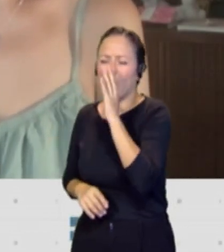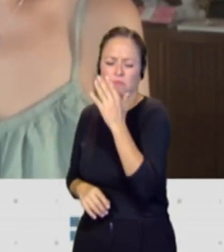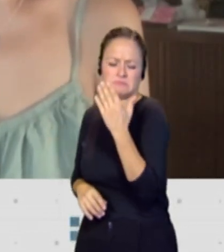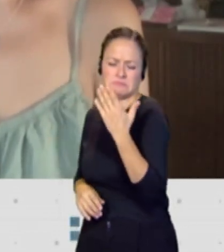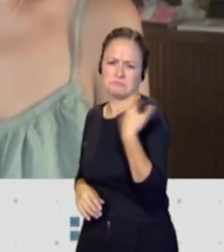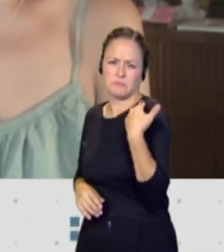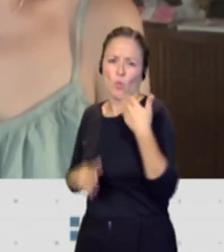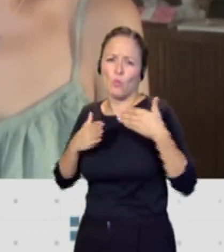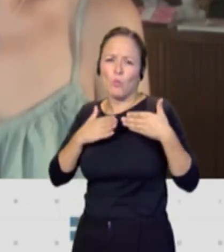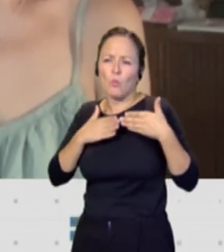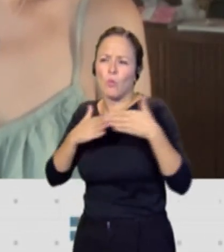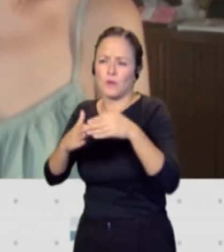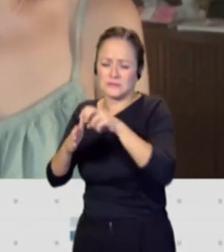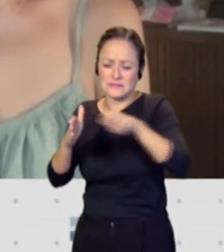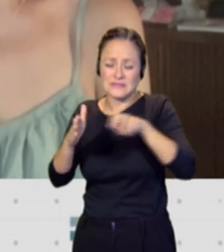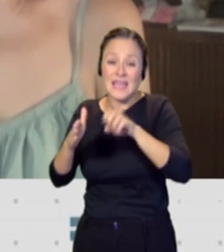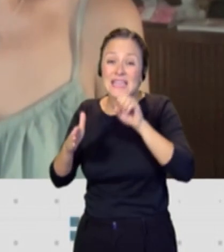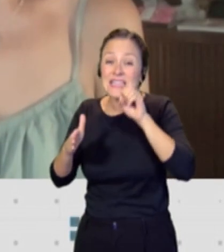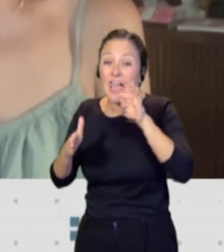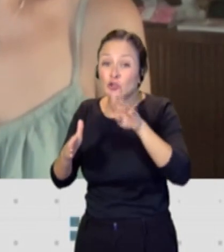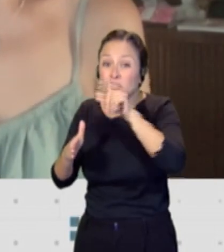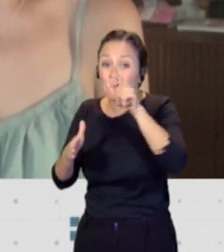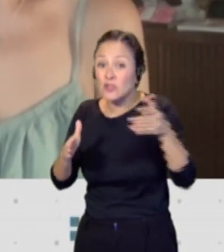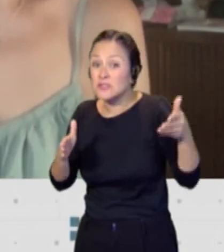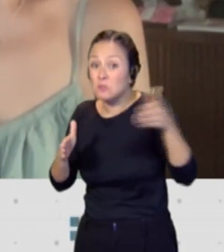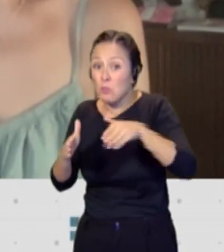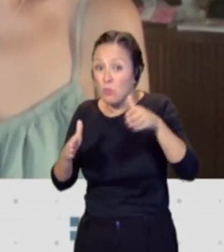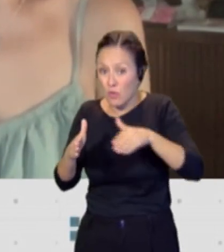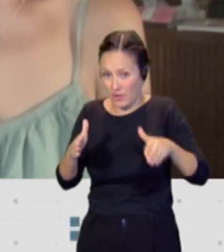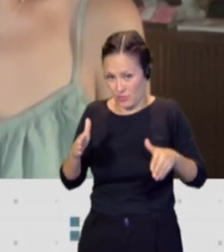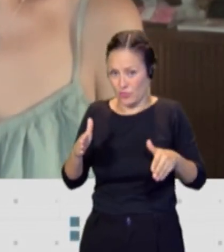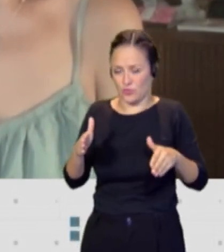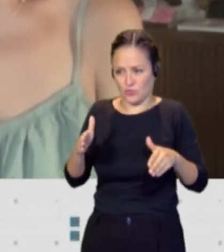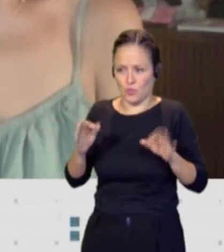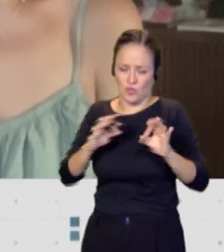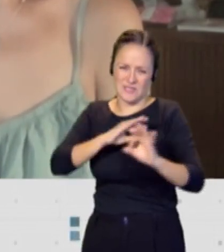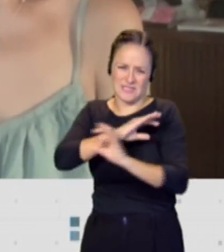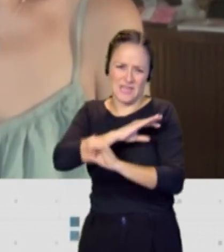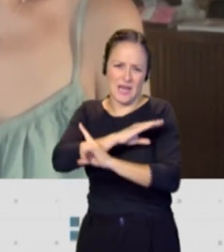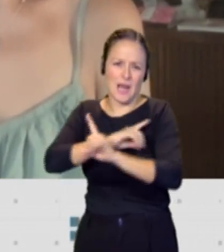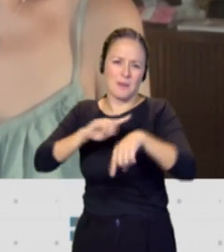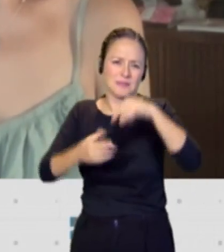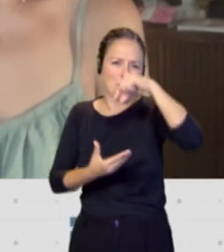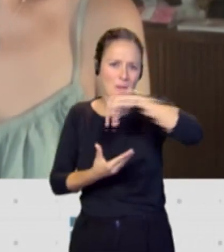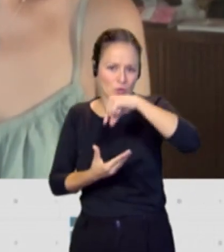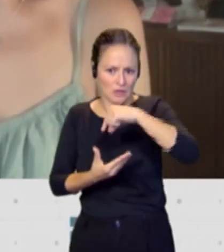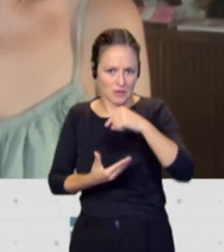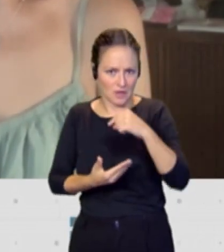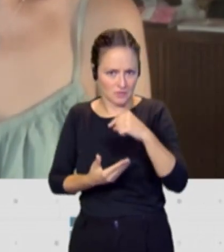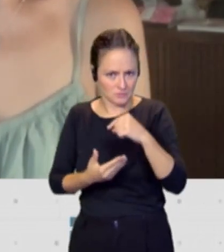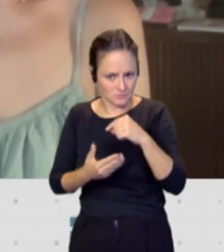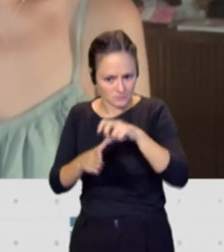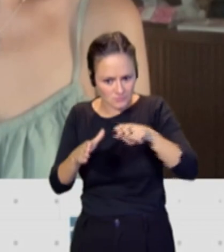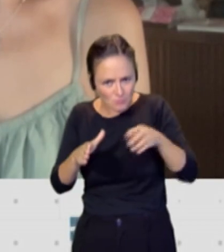una embarcación con 14 muertos, con 14 personas fallecidas de ese legal y mauritania. Esta es